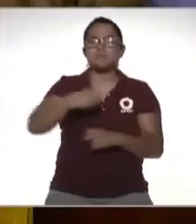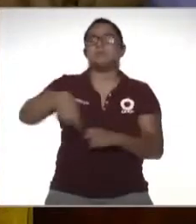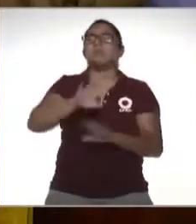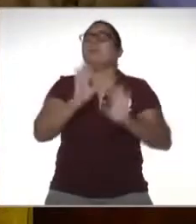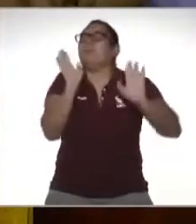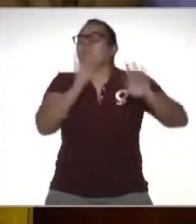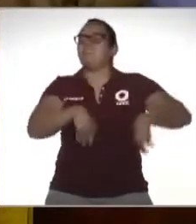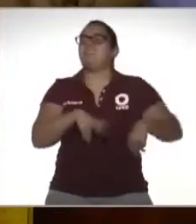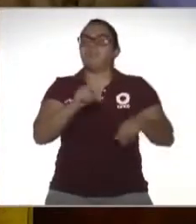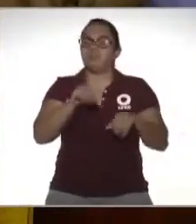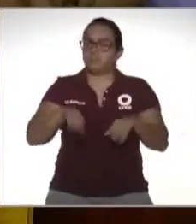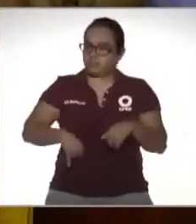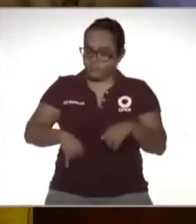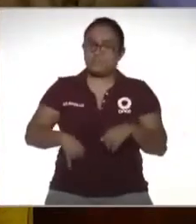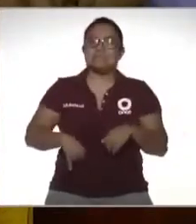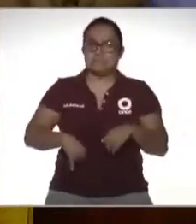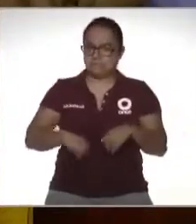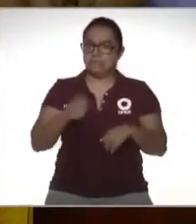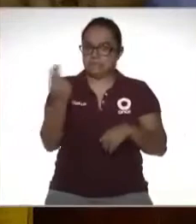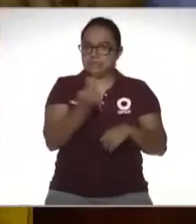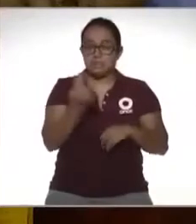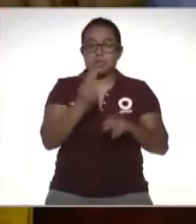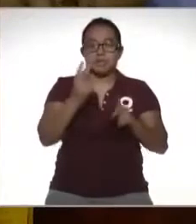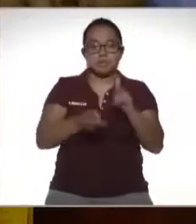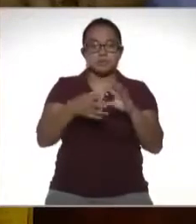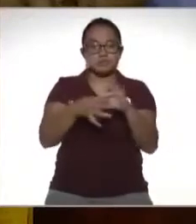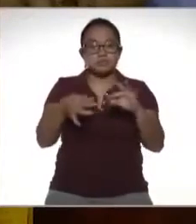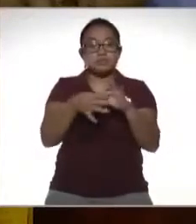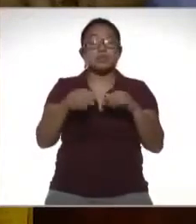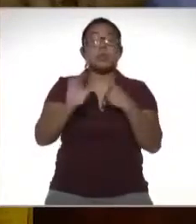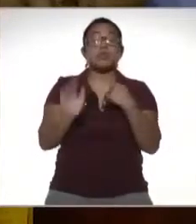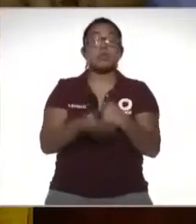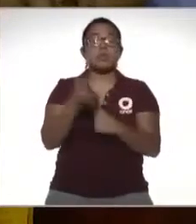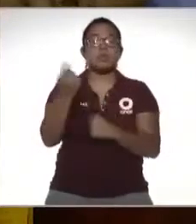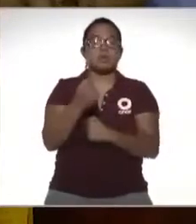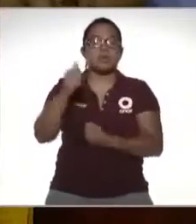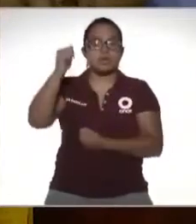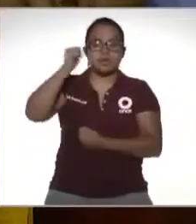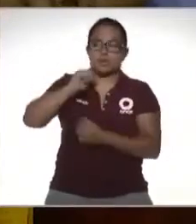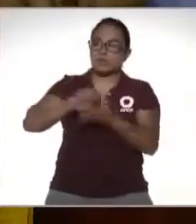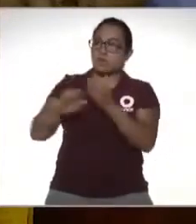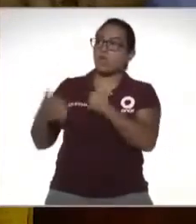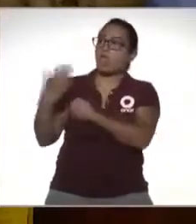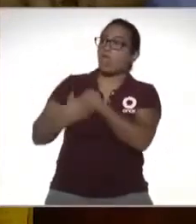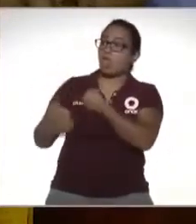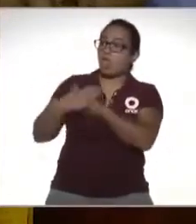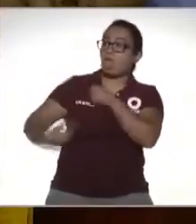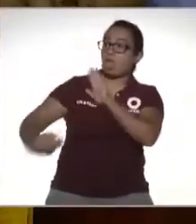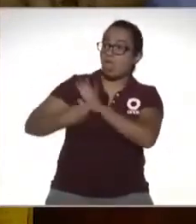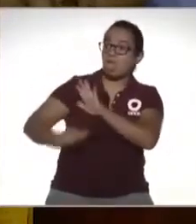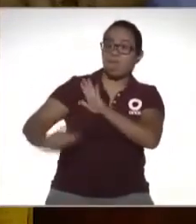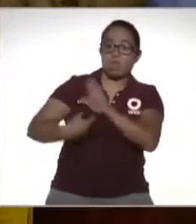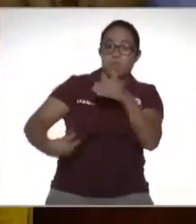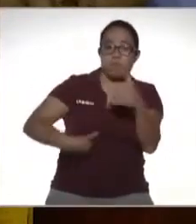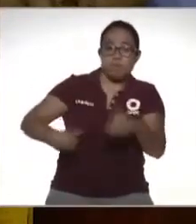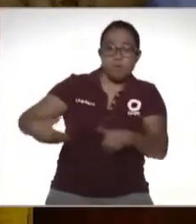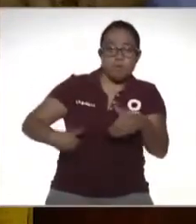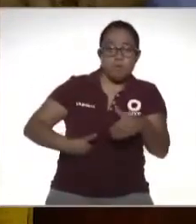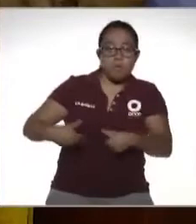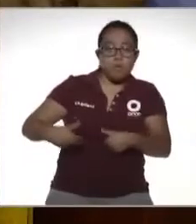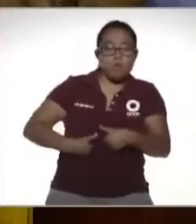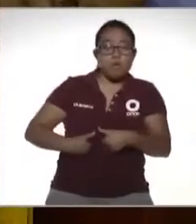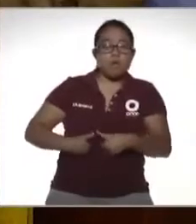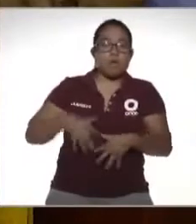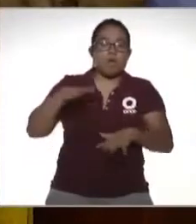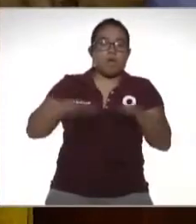por alto es un tema que debemos hablar porque regularmente las víctimas de acoso de esta situación tienen